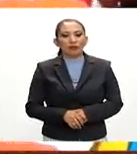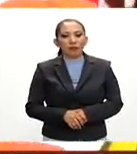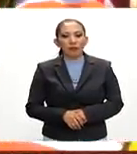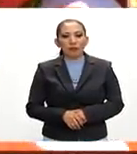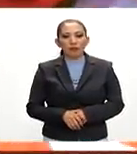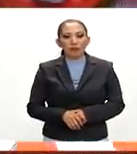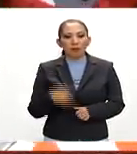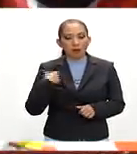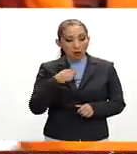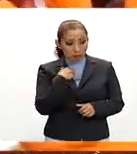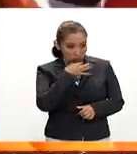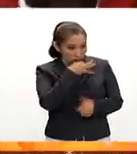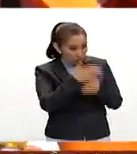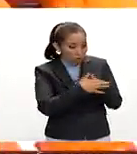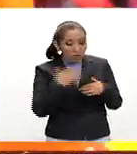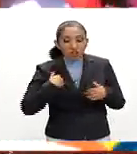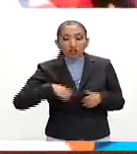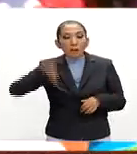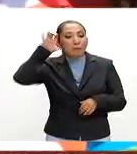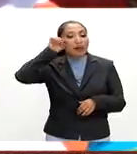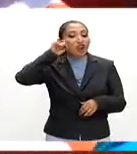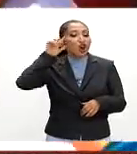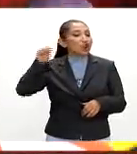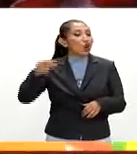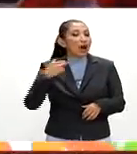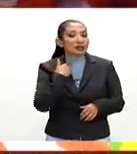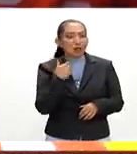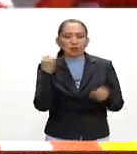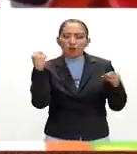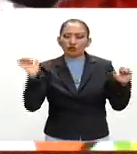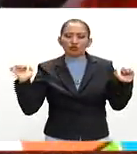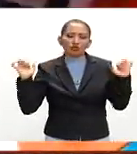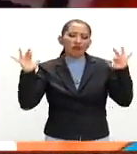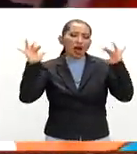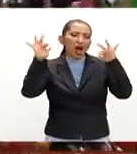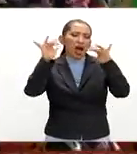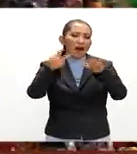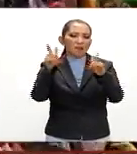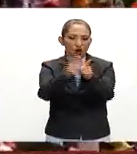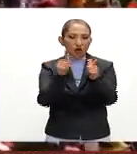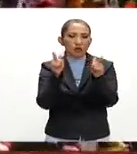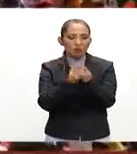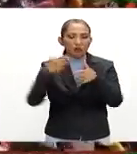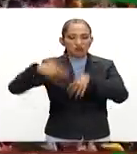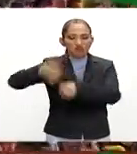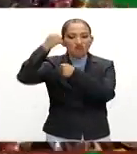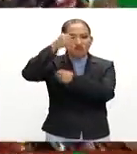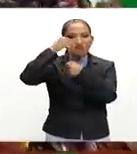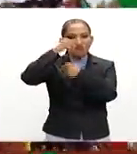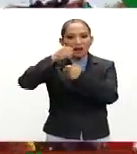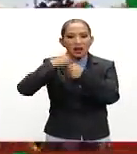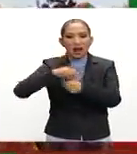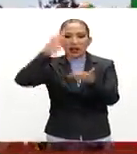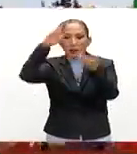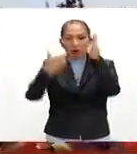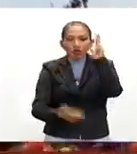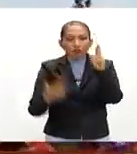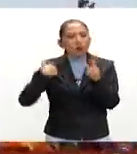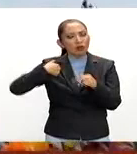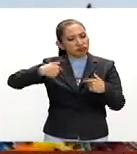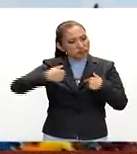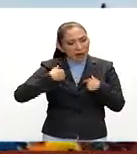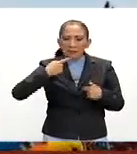bajo la consigna de un hombre un asesino decenas de integrantes de este gremio se manifestaron en el monumento a la revolución